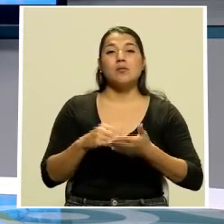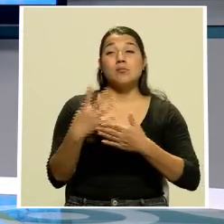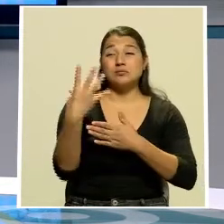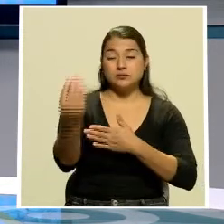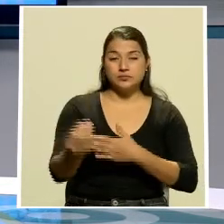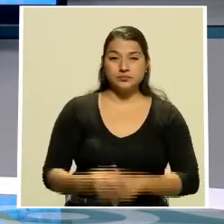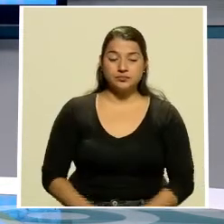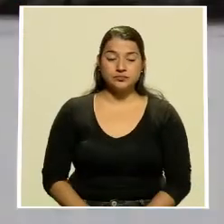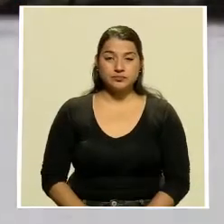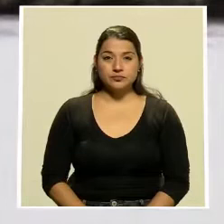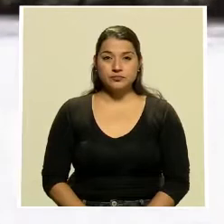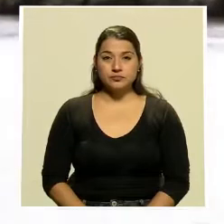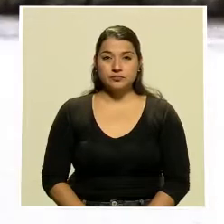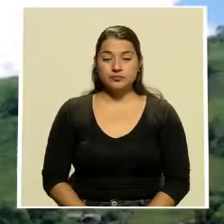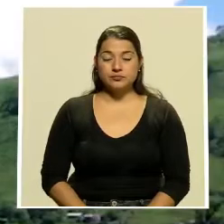productivo.